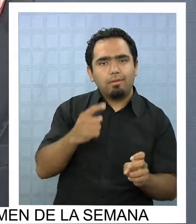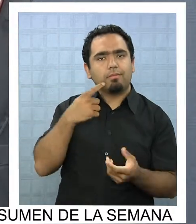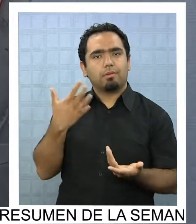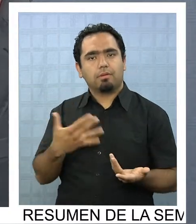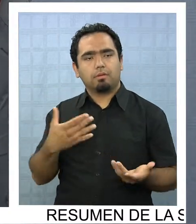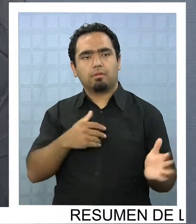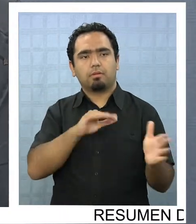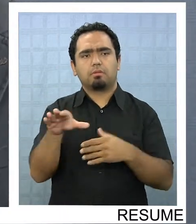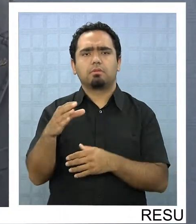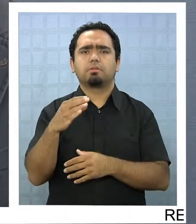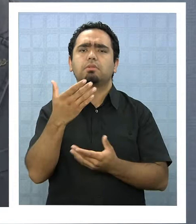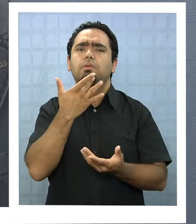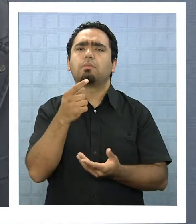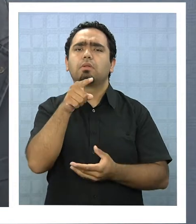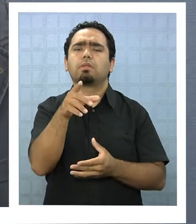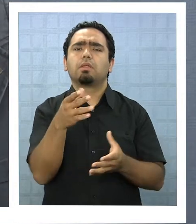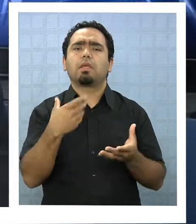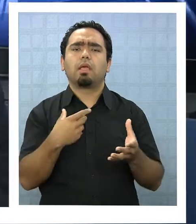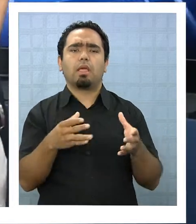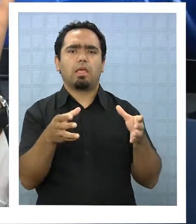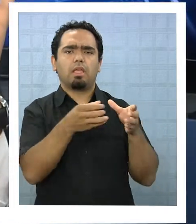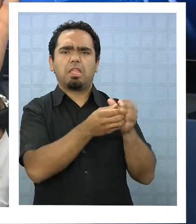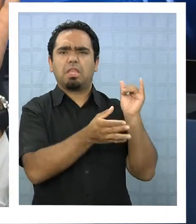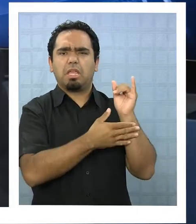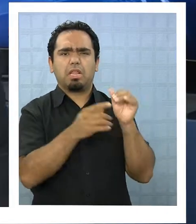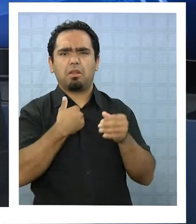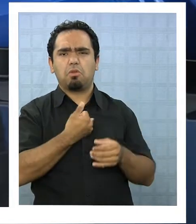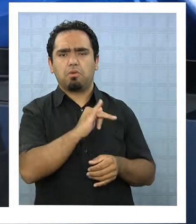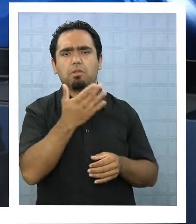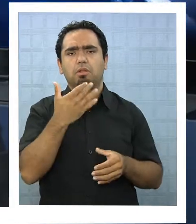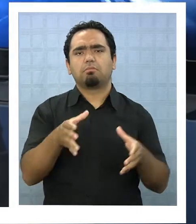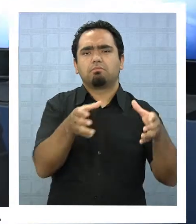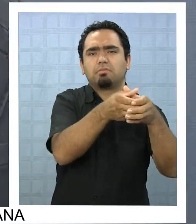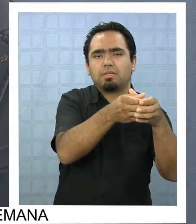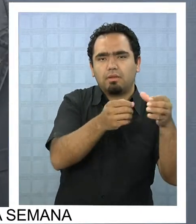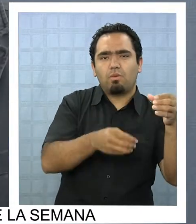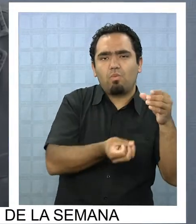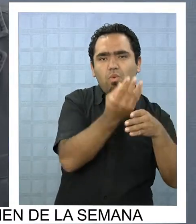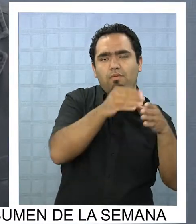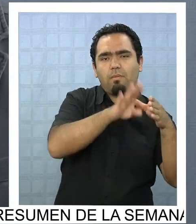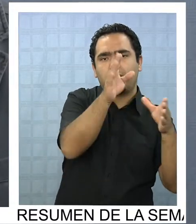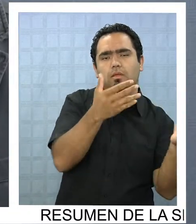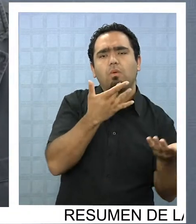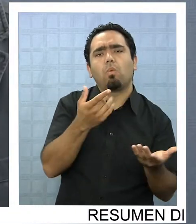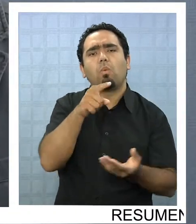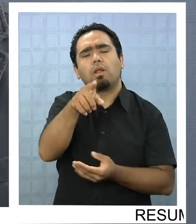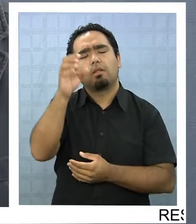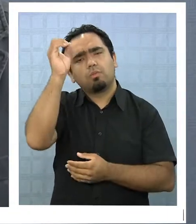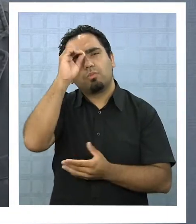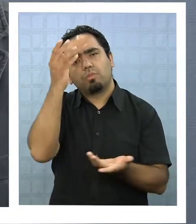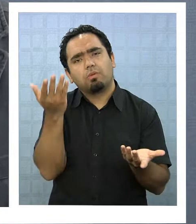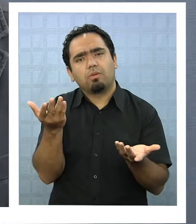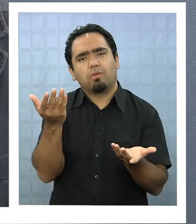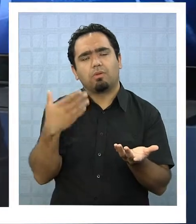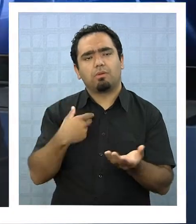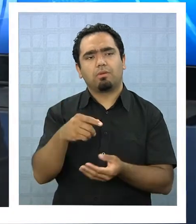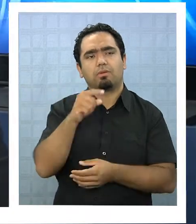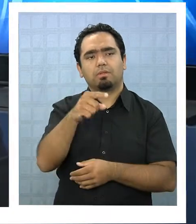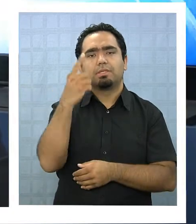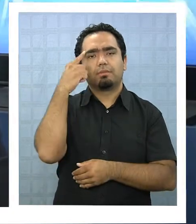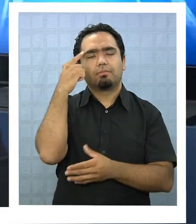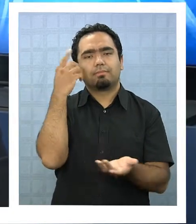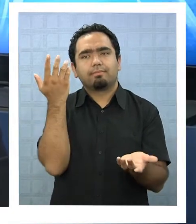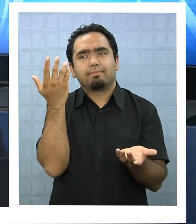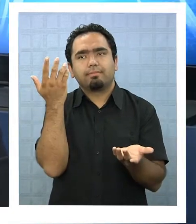la concertación? yo no soy José Lodeo, yo soy progresista pero ¿cuál es tu interpretación? yo creo que